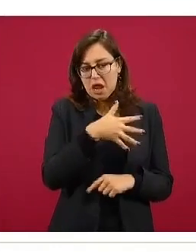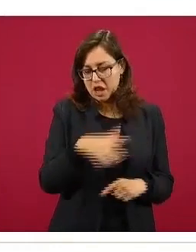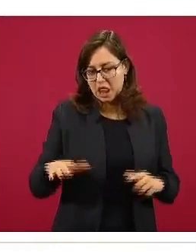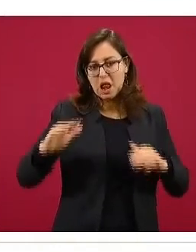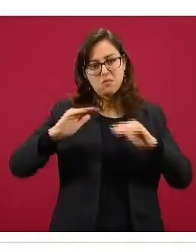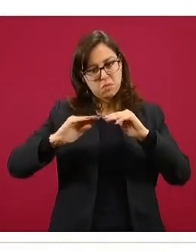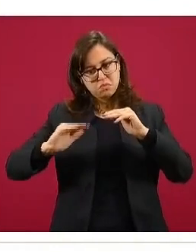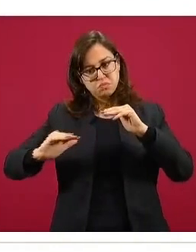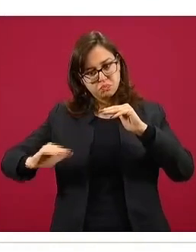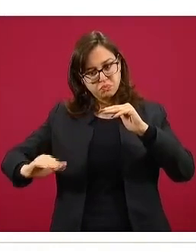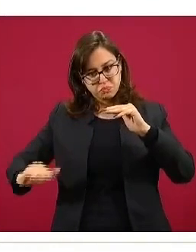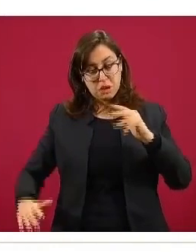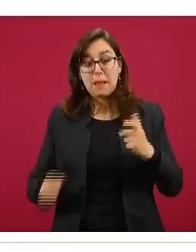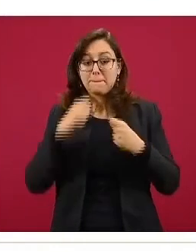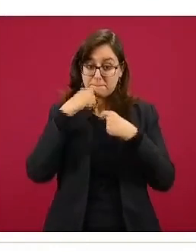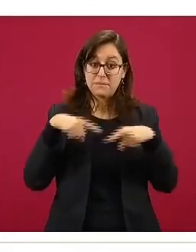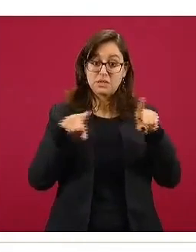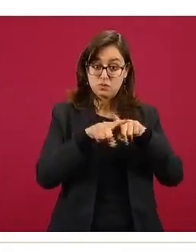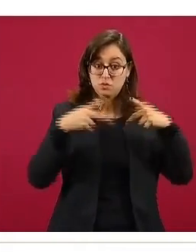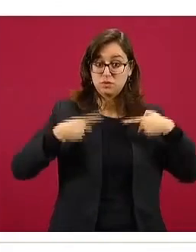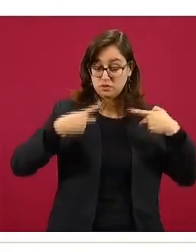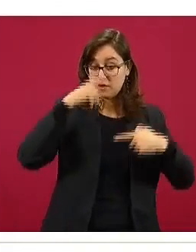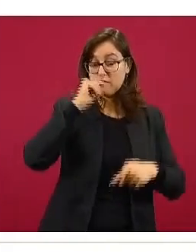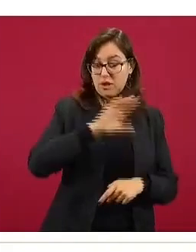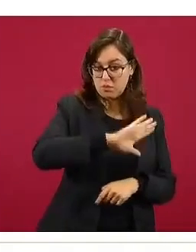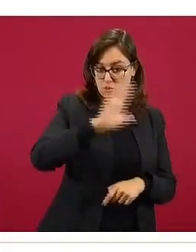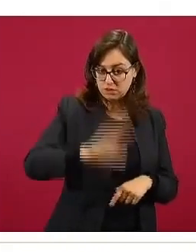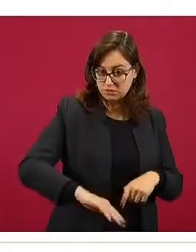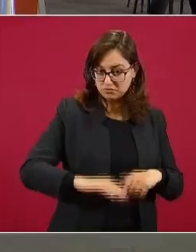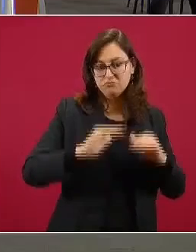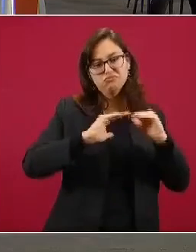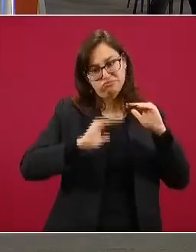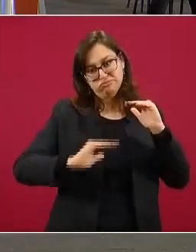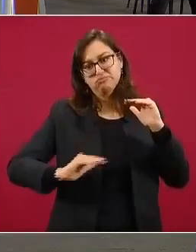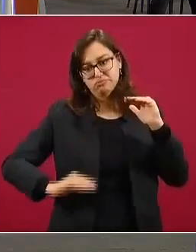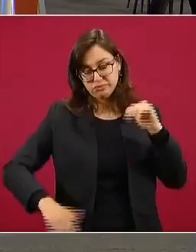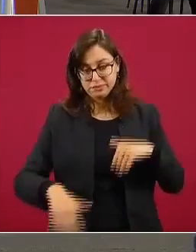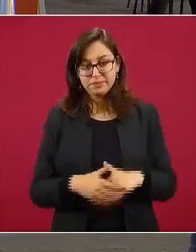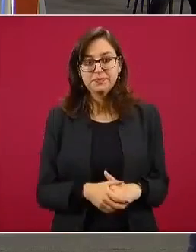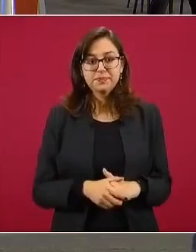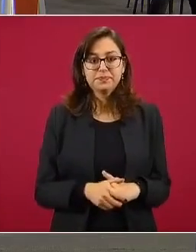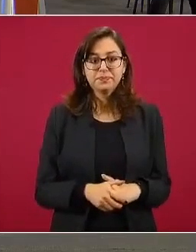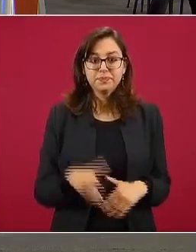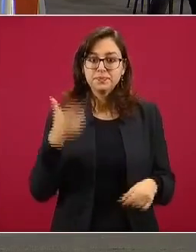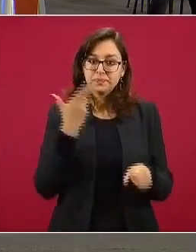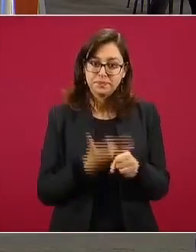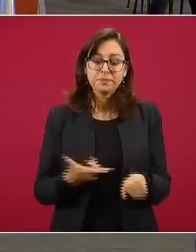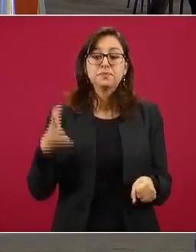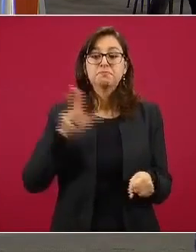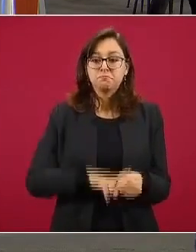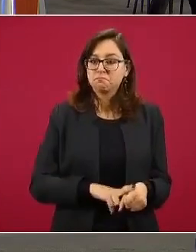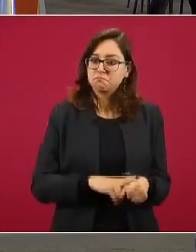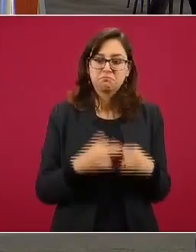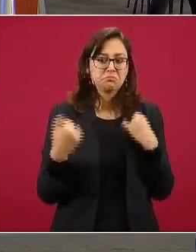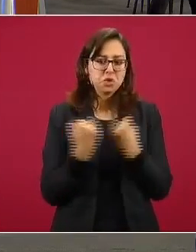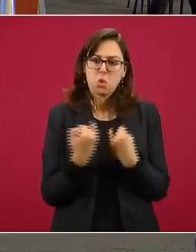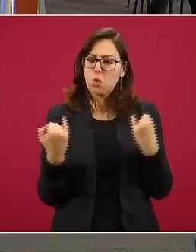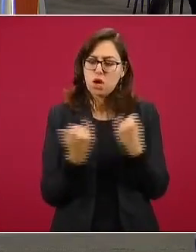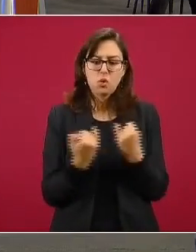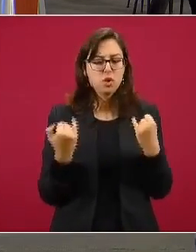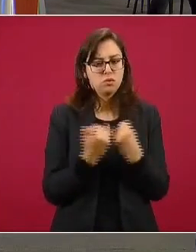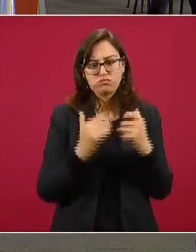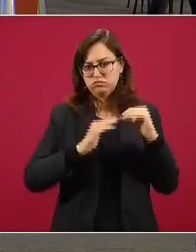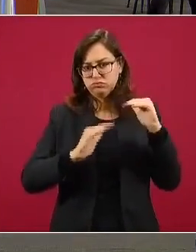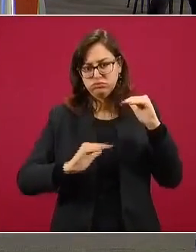defunciones con una clara tendencia de descenso que se ha mantenido. La siguiente. Y la hospitalización sin mayores cambios en etapa de